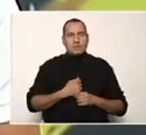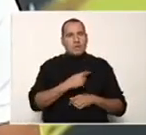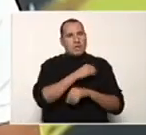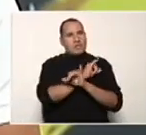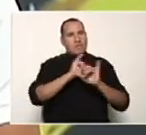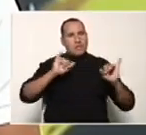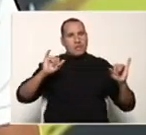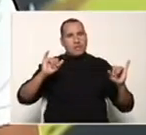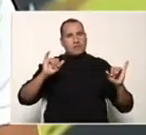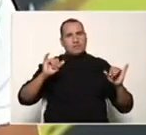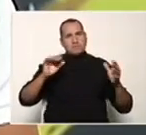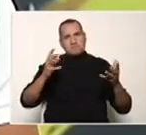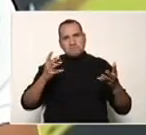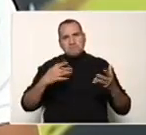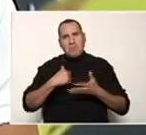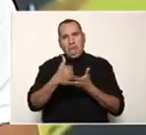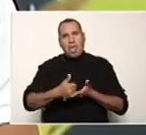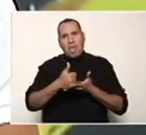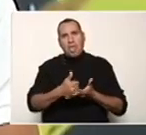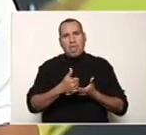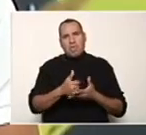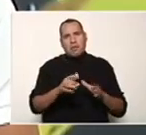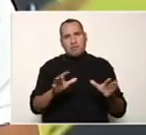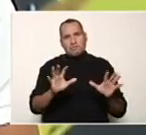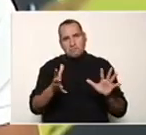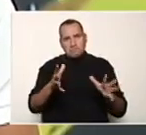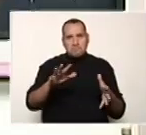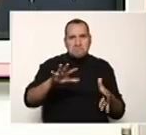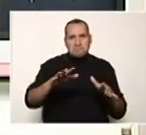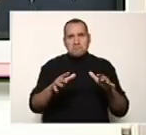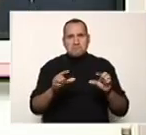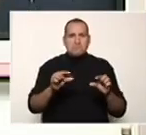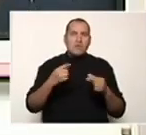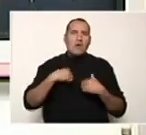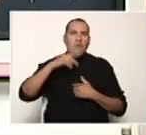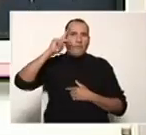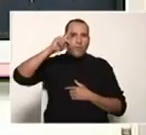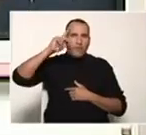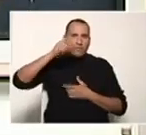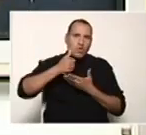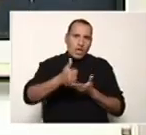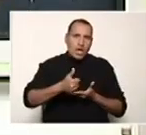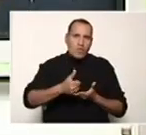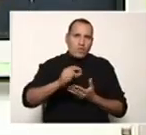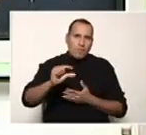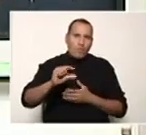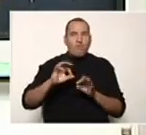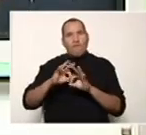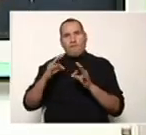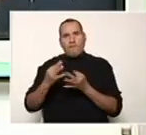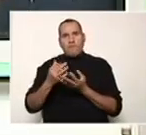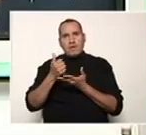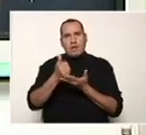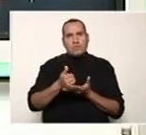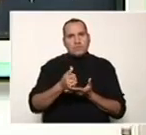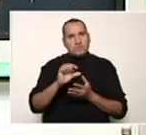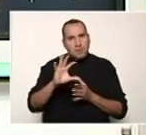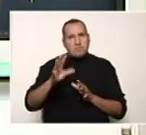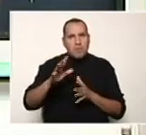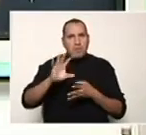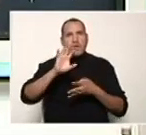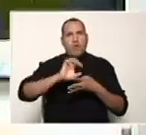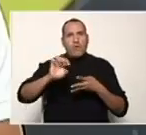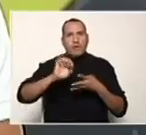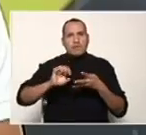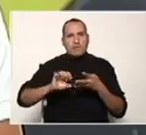que requieren menores niveles de mediación o de apoyo por parte del docente o del grupo familiar, aplica estrategias,